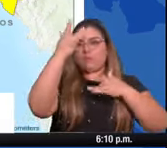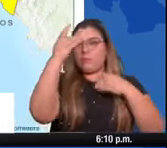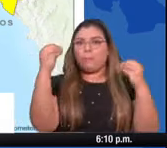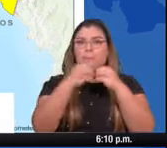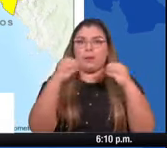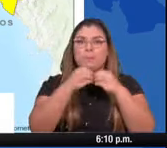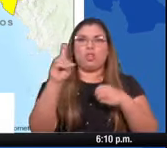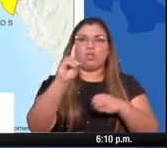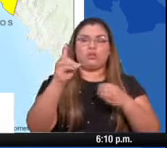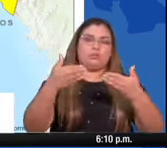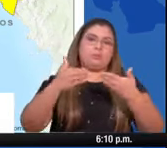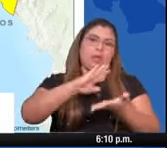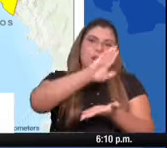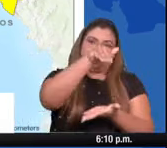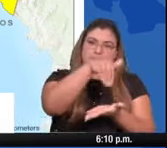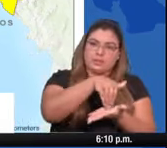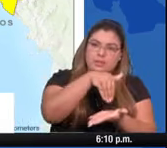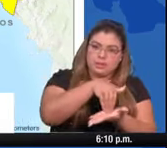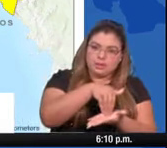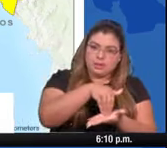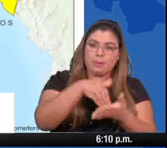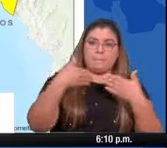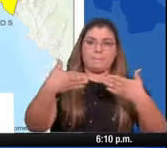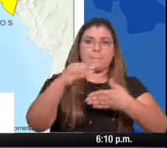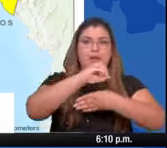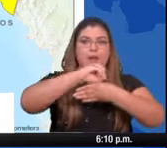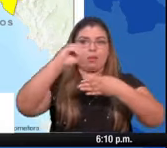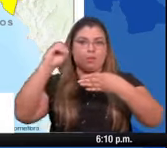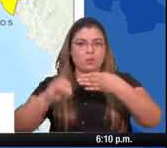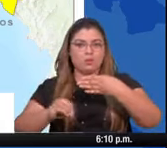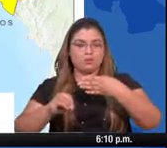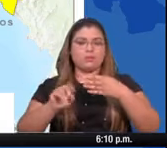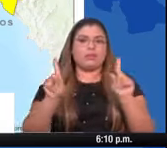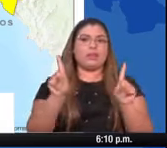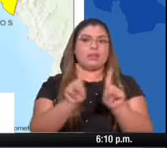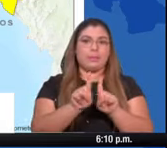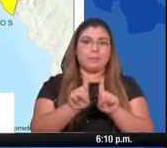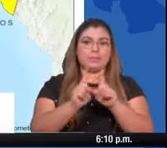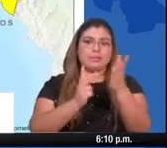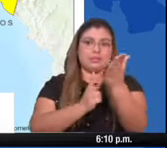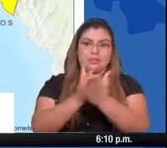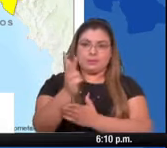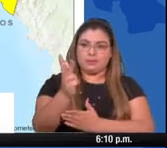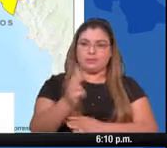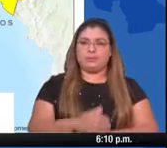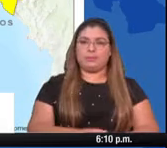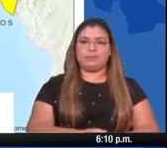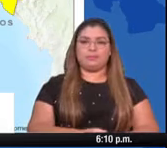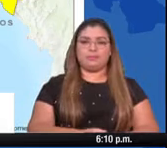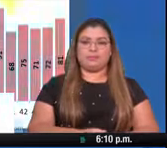regiones metropolitanas, como decíamos, Panamá oeste, también en Chiriquí.